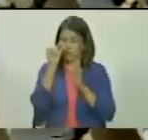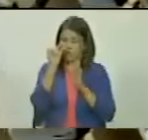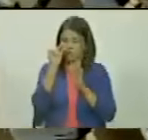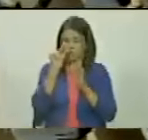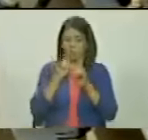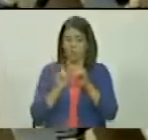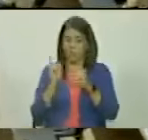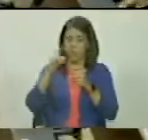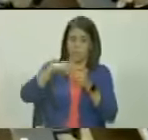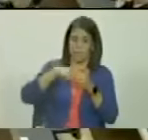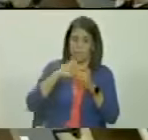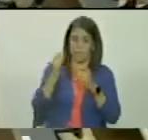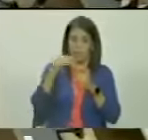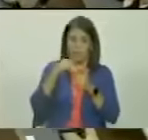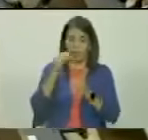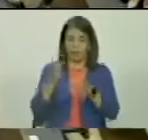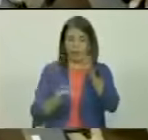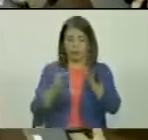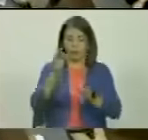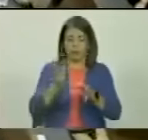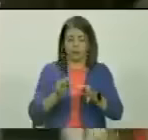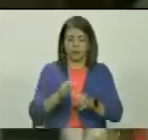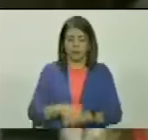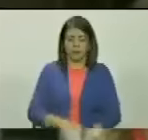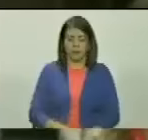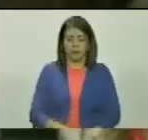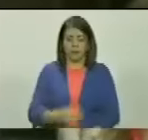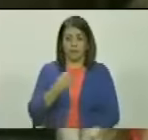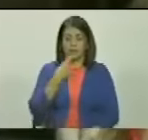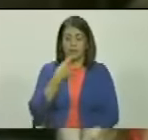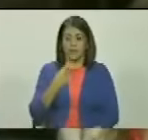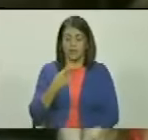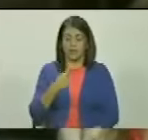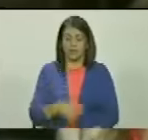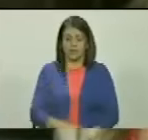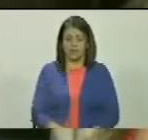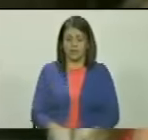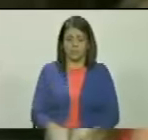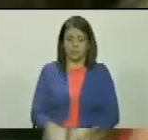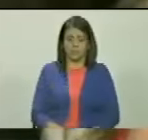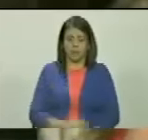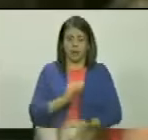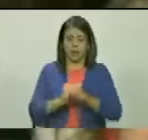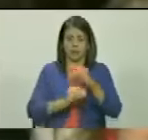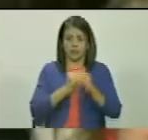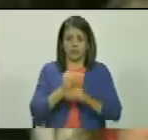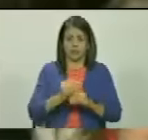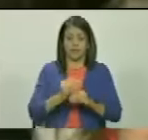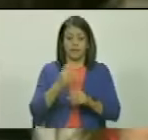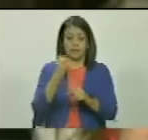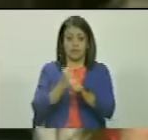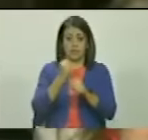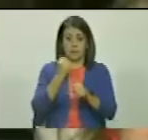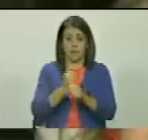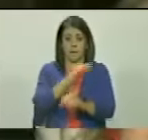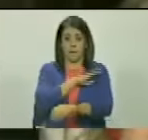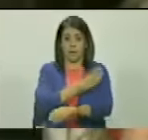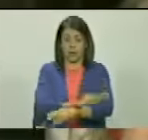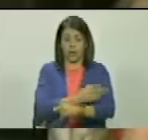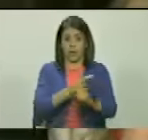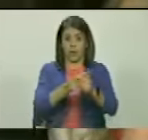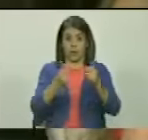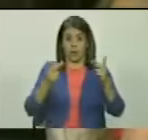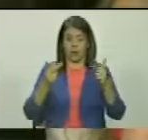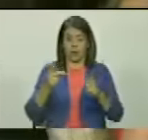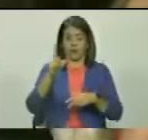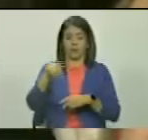agregado de carácter jurídico en donde señala establecer el régimen de funcionamiento de los poderes públicos